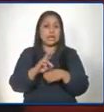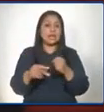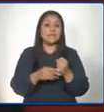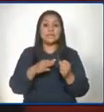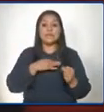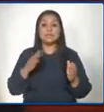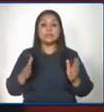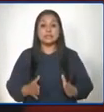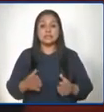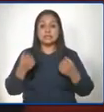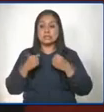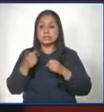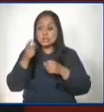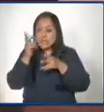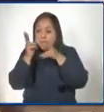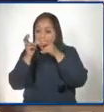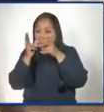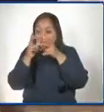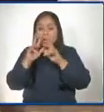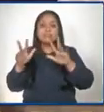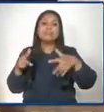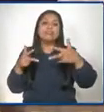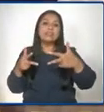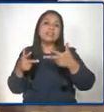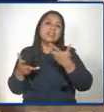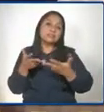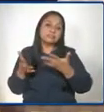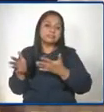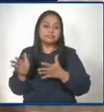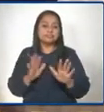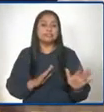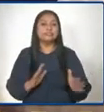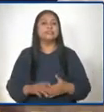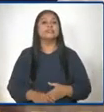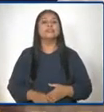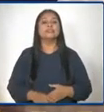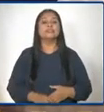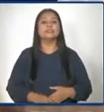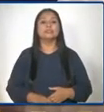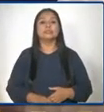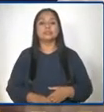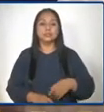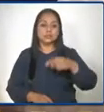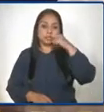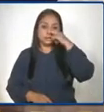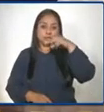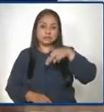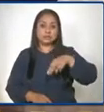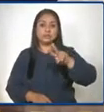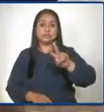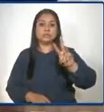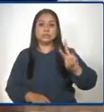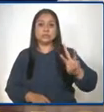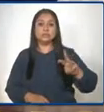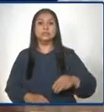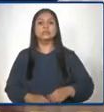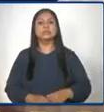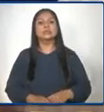medios virtuales. La última pregunta la efectúa Mariana Martínez de TN23, señora Ministra.